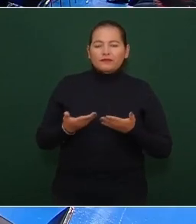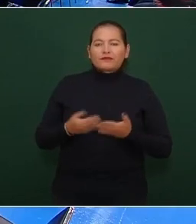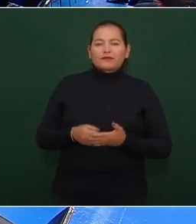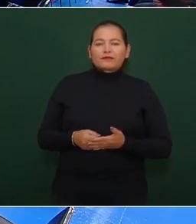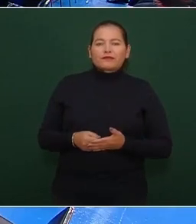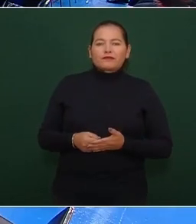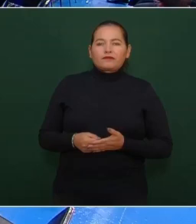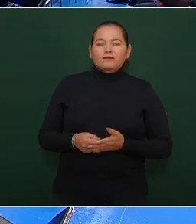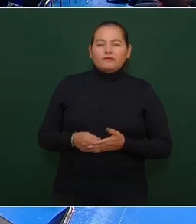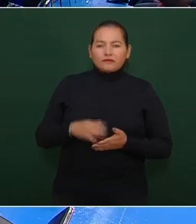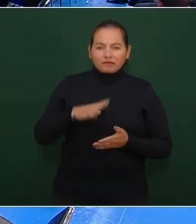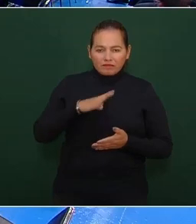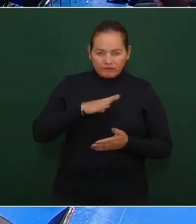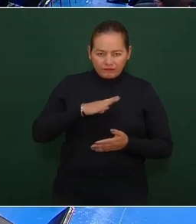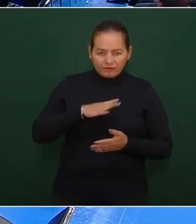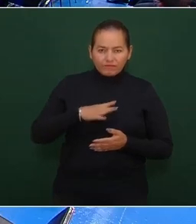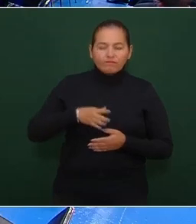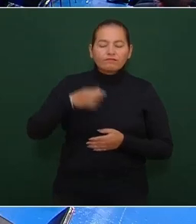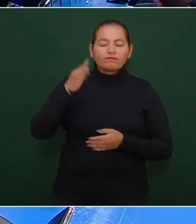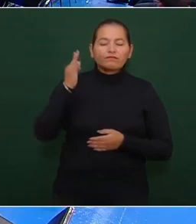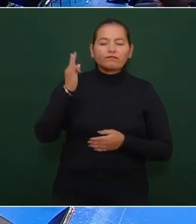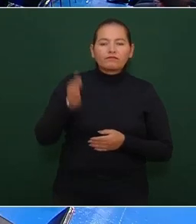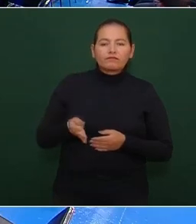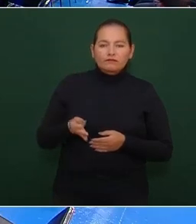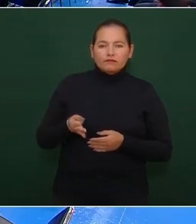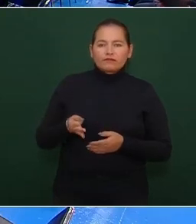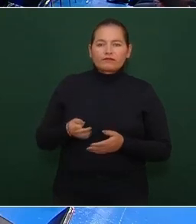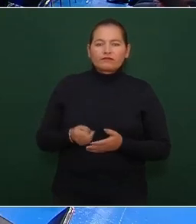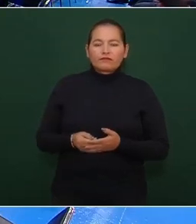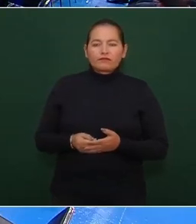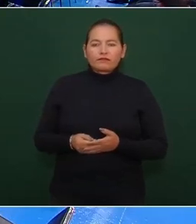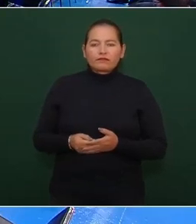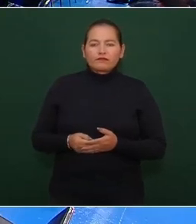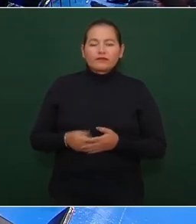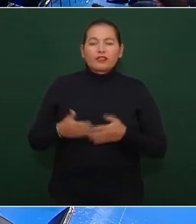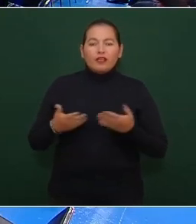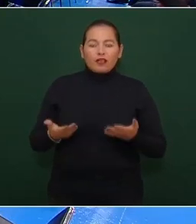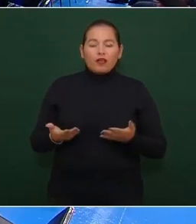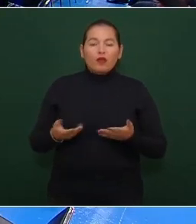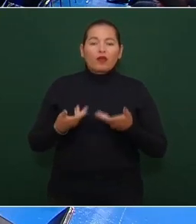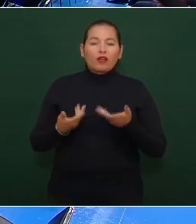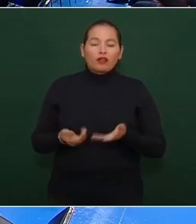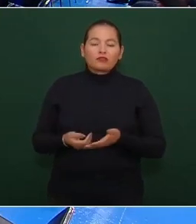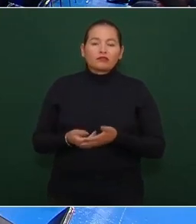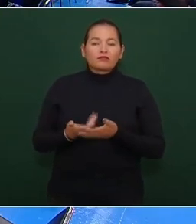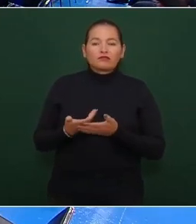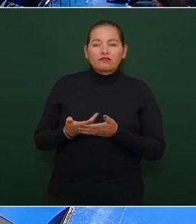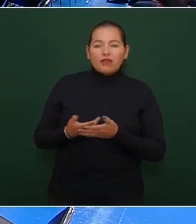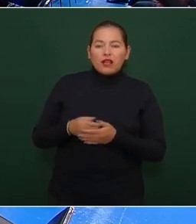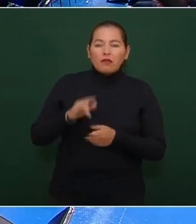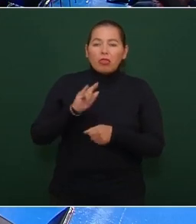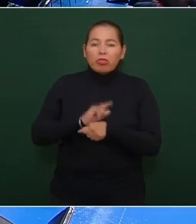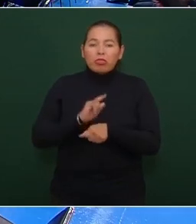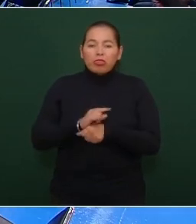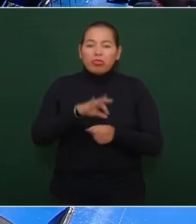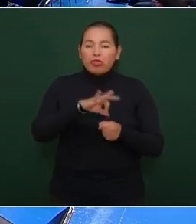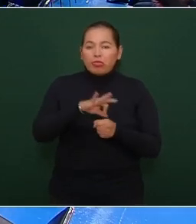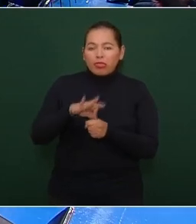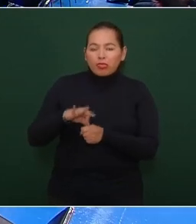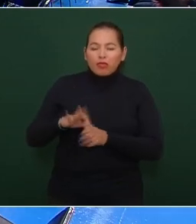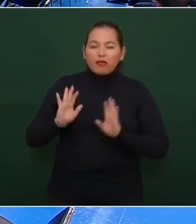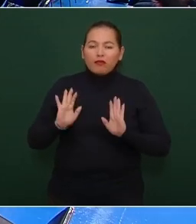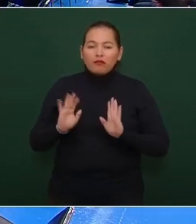se los autoriza este que ahora es el paladín de la democracia y muchas cosas